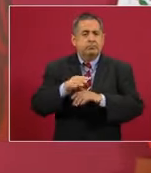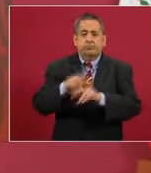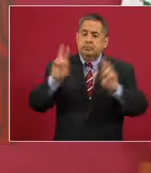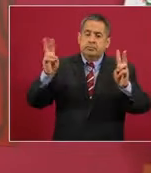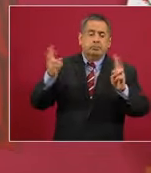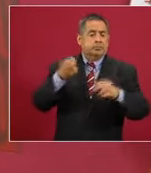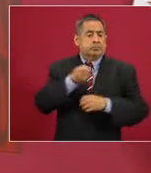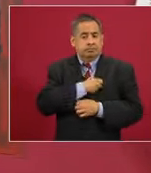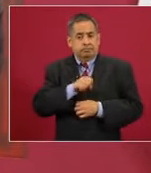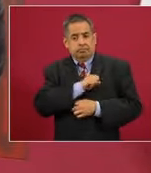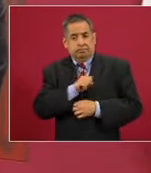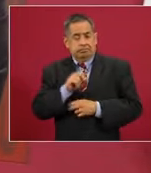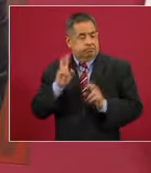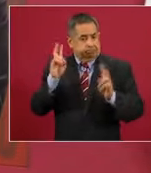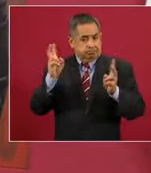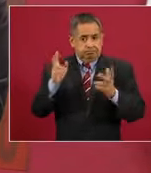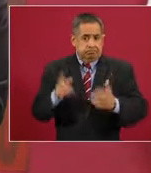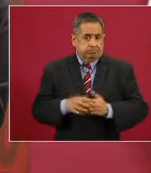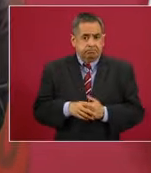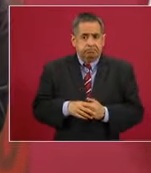en general,